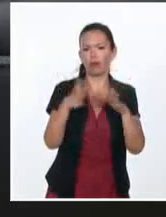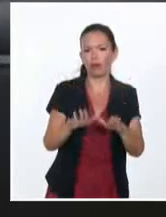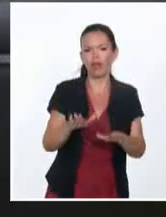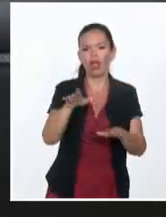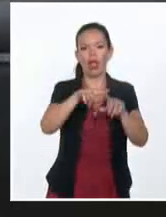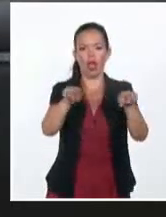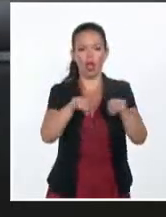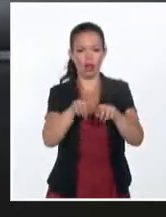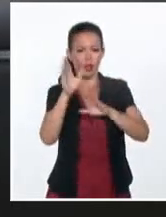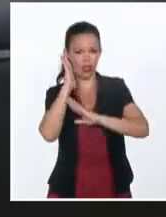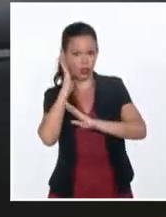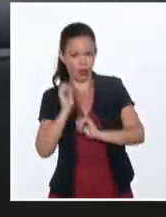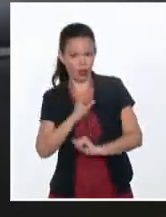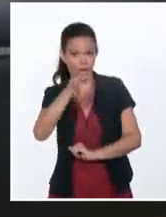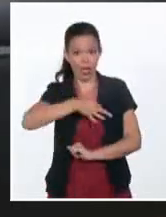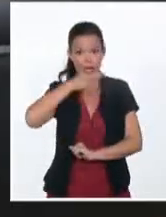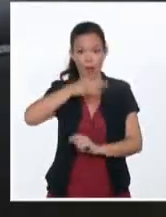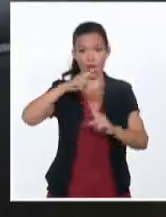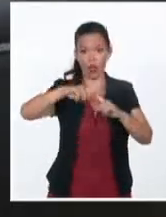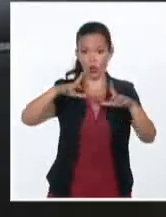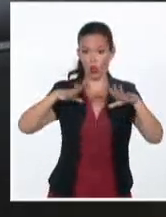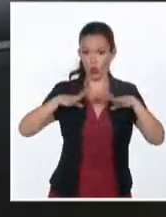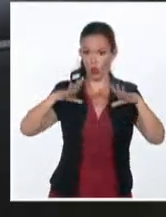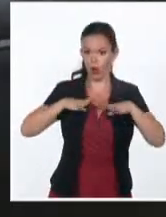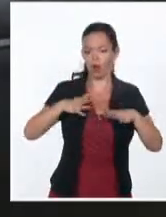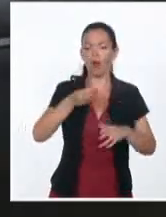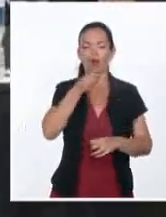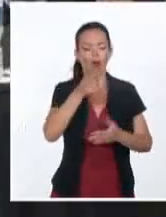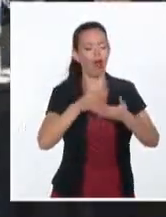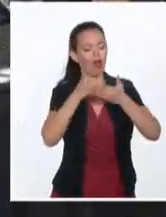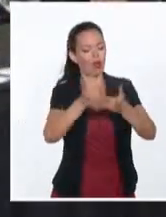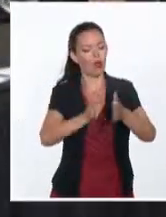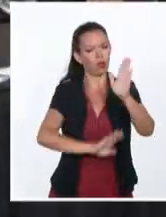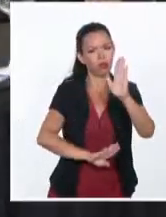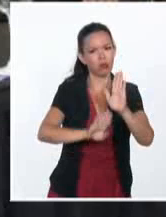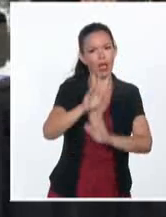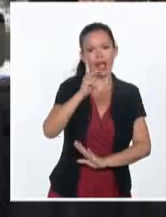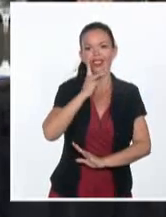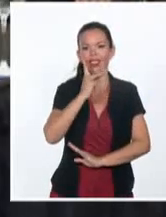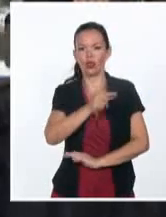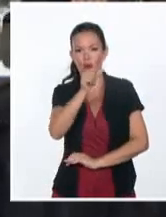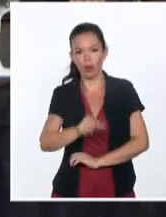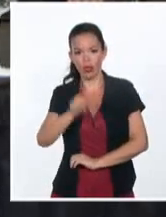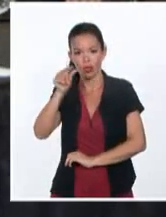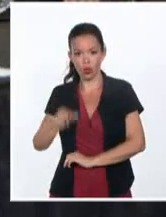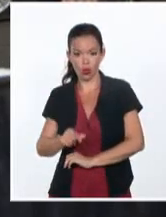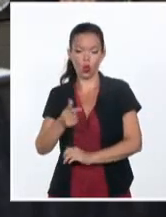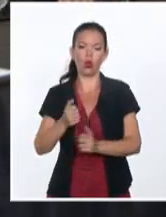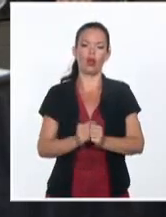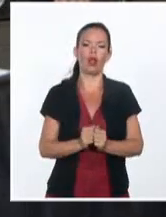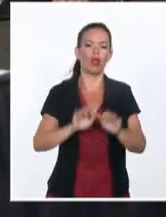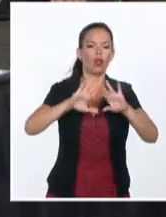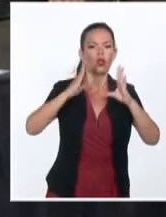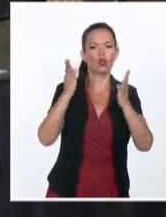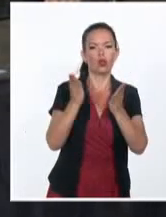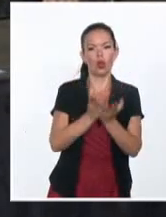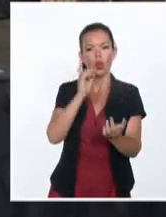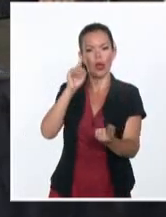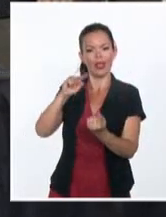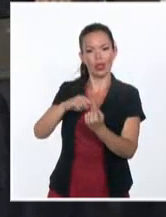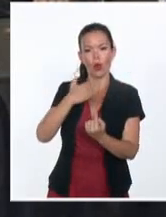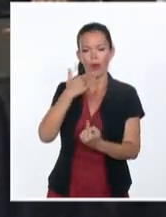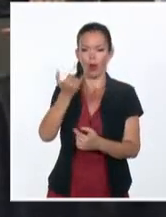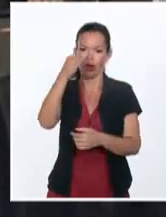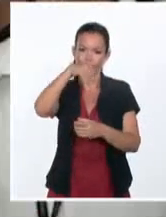turismo puede hacer mucho más en materia de calidad, atención a las personas, ingresos e innovación para generar mayores ingresos.